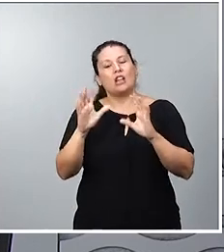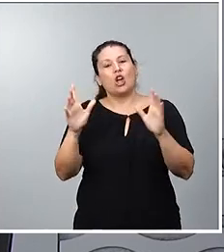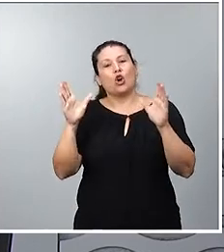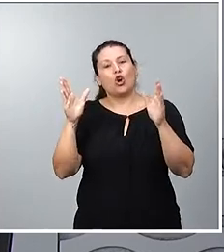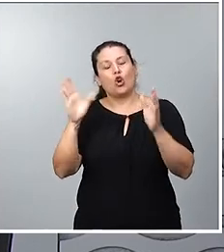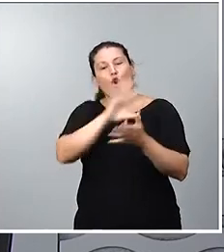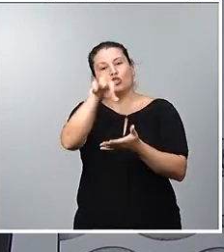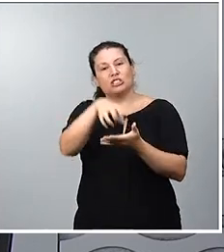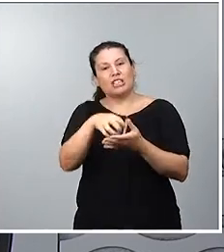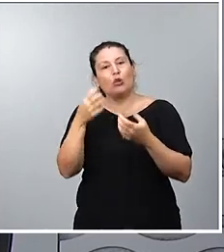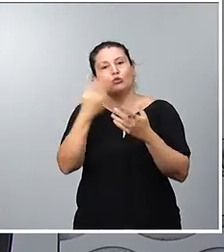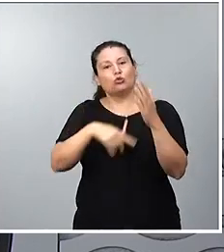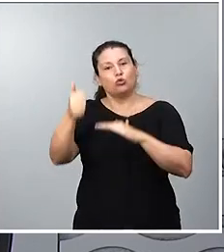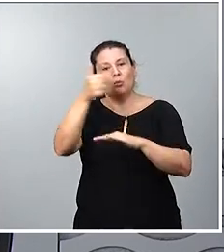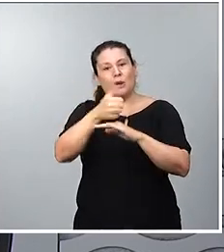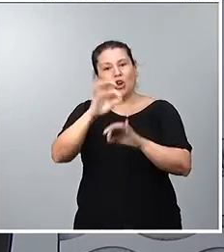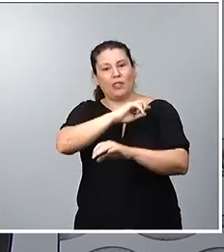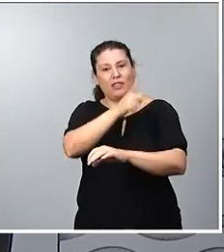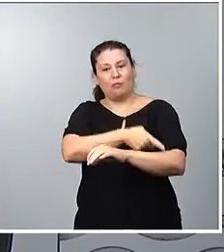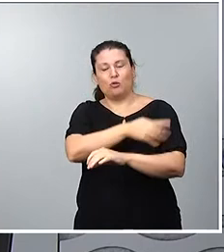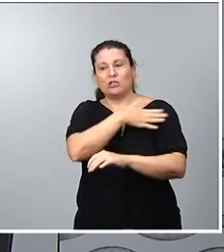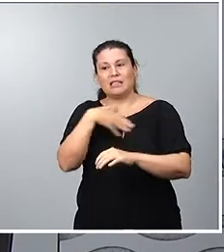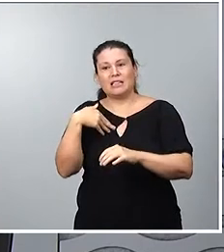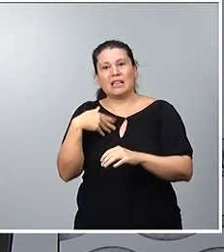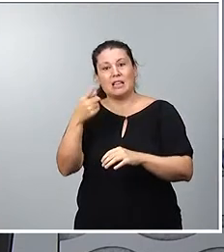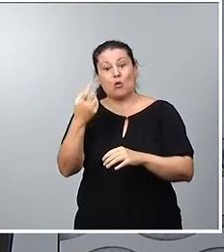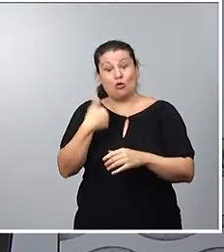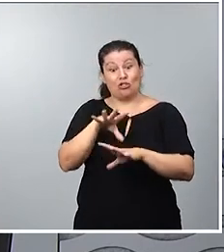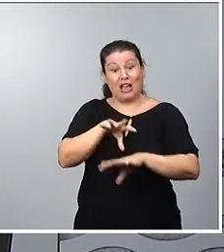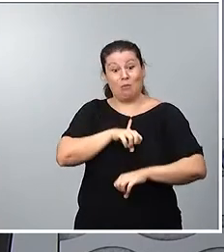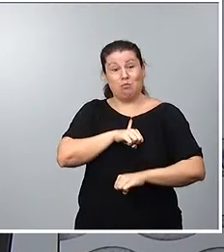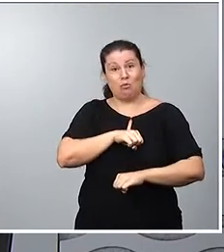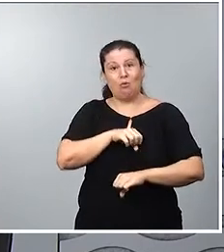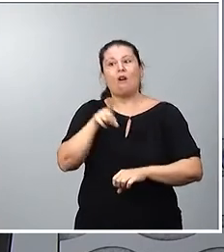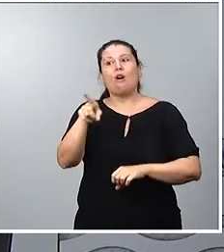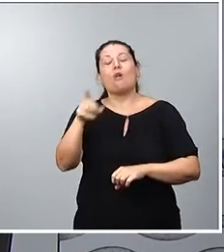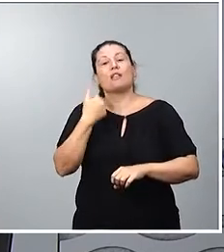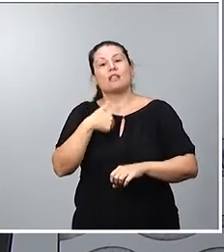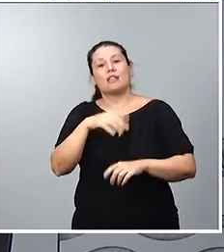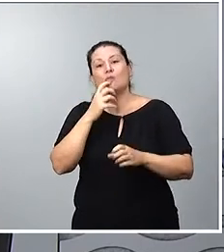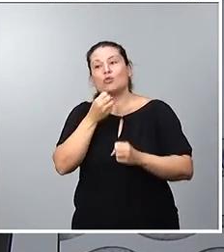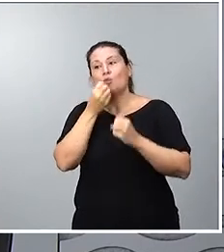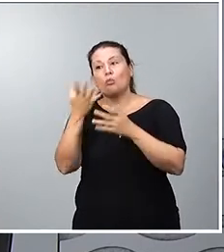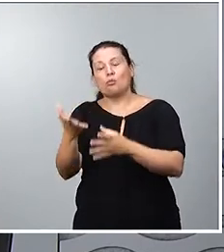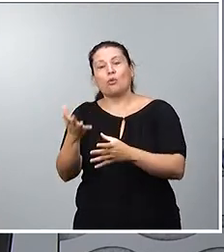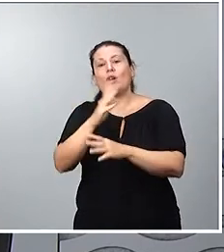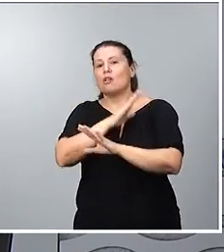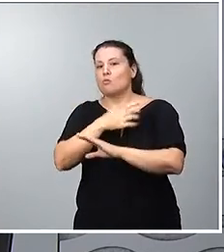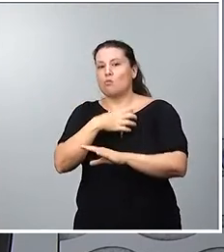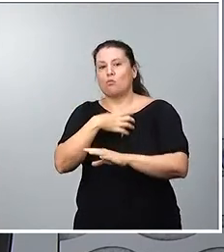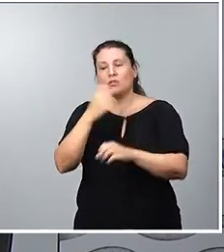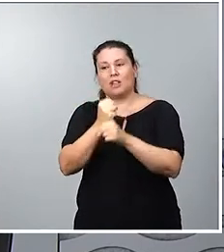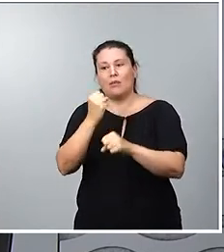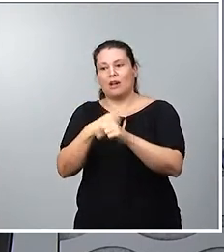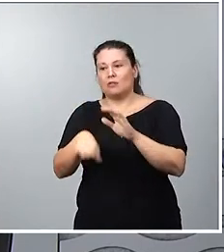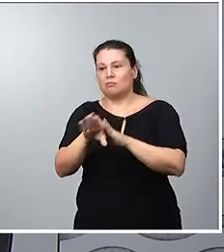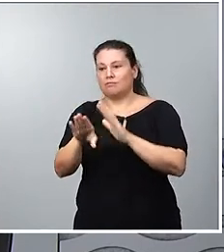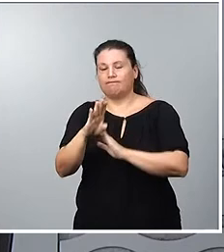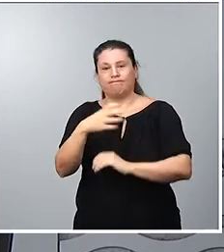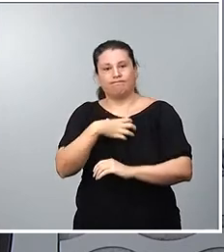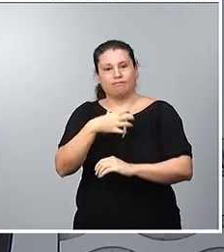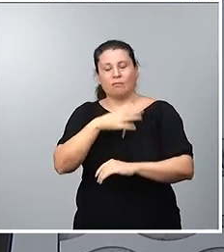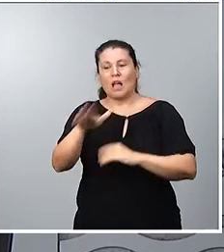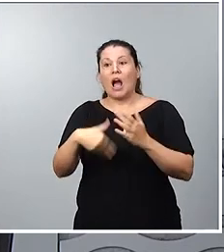proponer la suspensión del expresidente de la Federación Española de Fútbol hasta que no se produzca la